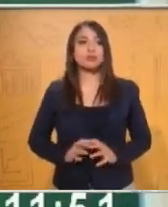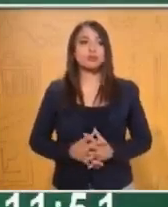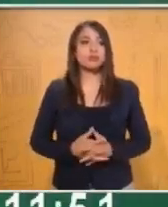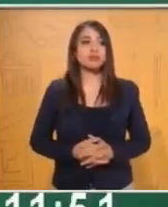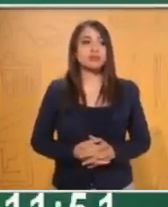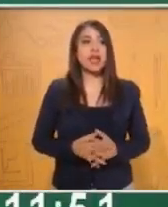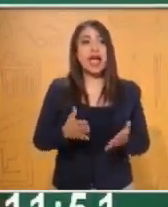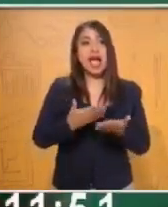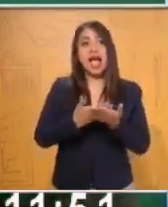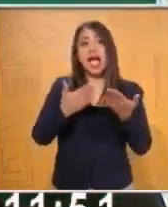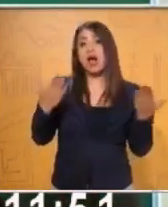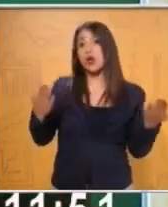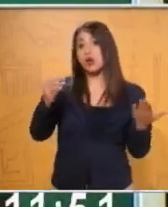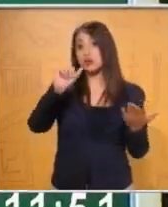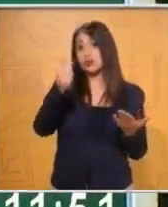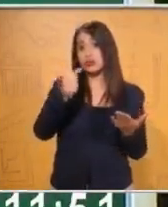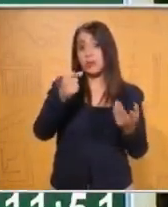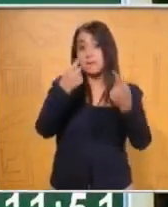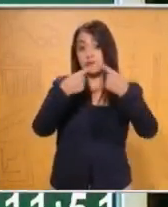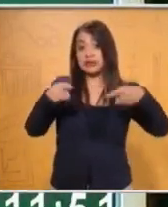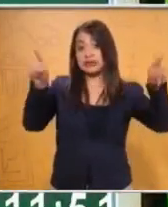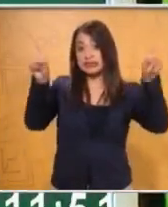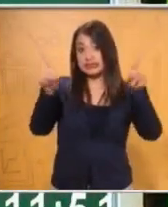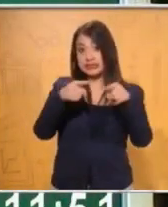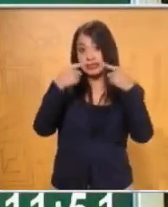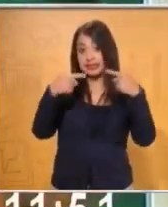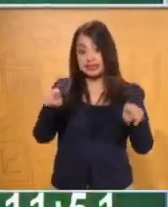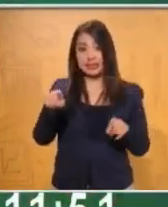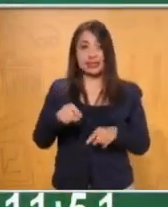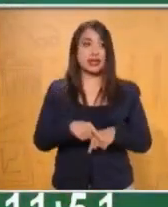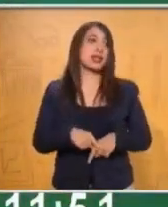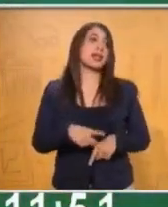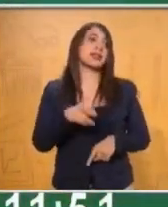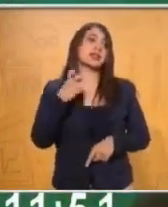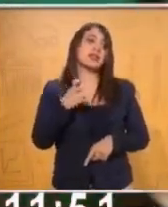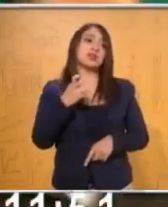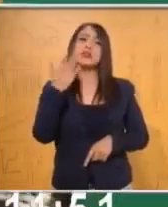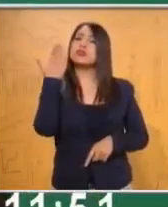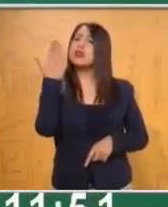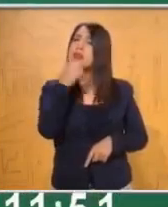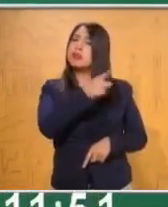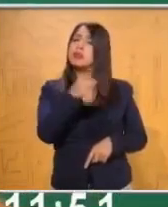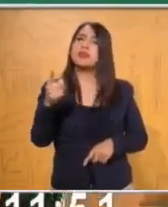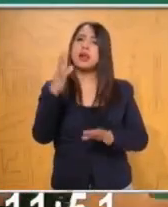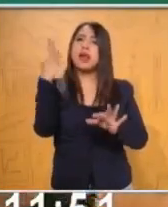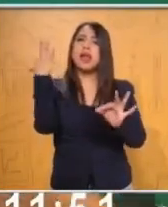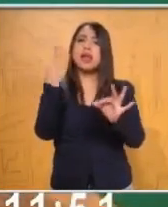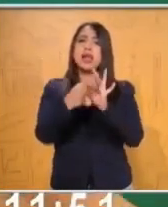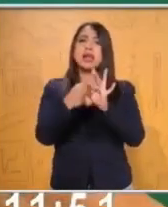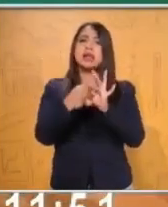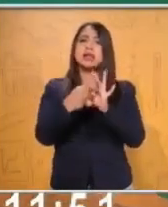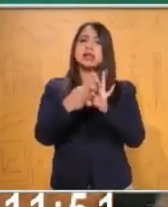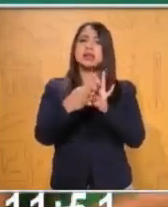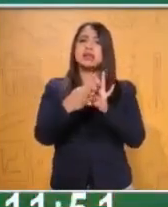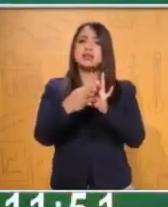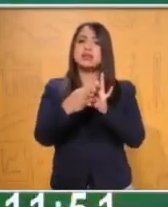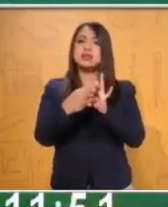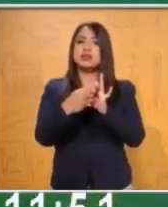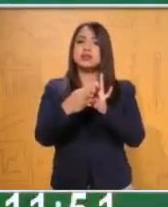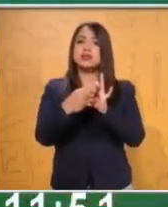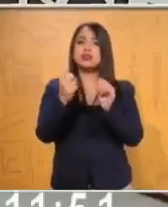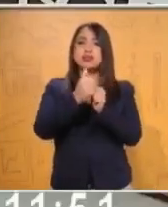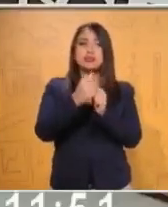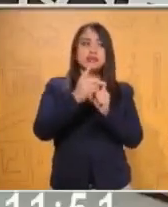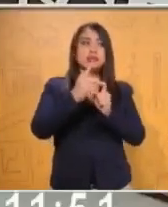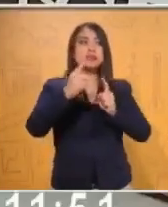a iniciar con nuestra activación física musicalizada. Para eso, les vamos a pedir ahí que ya estén listos el espacio, la sana distancia. Recuerden que